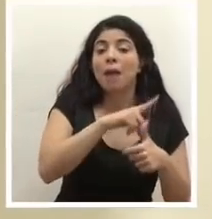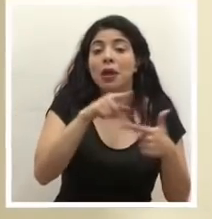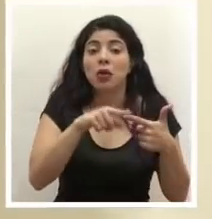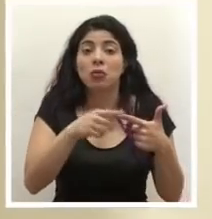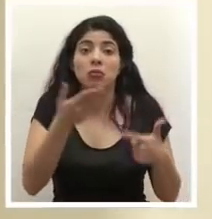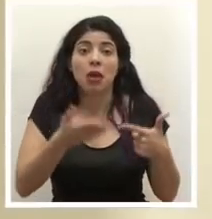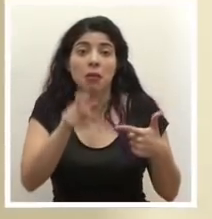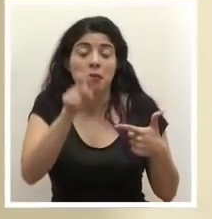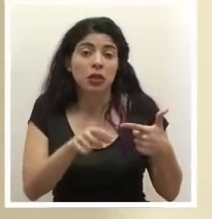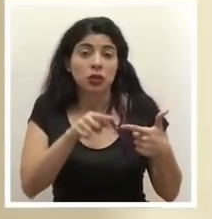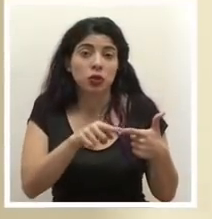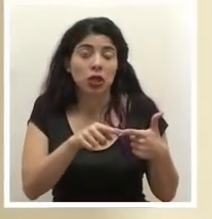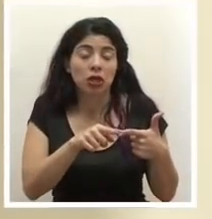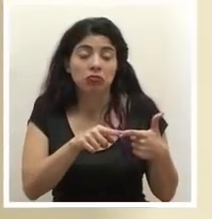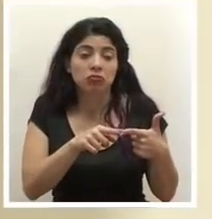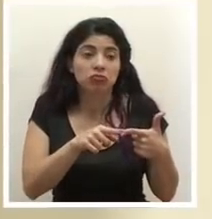están